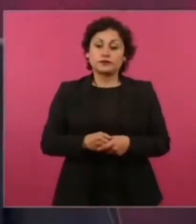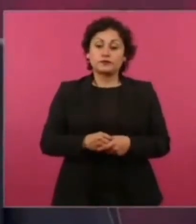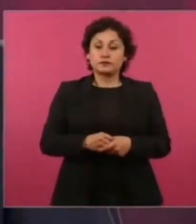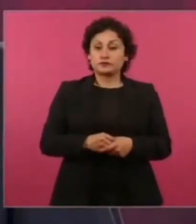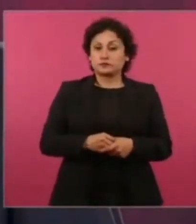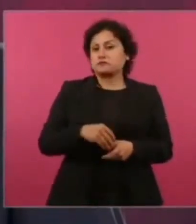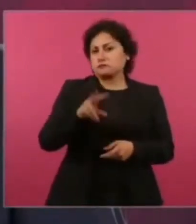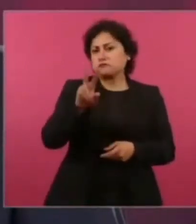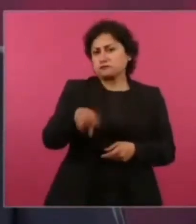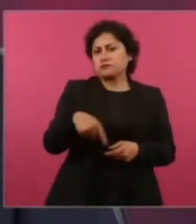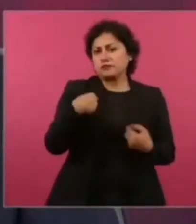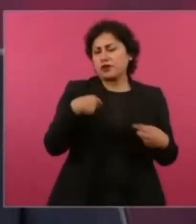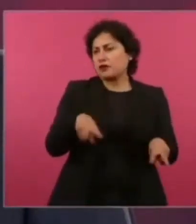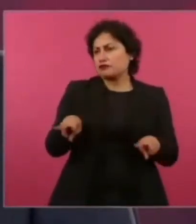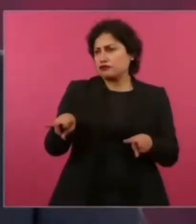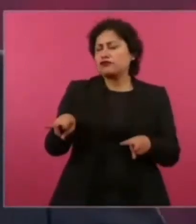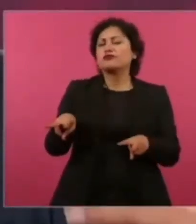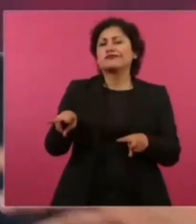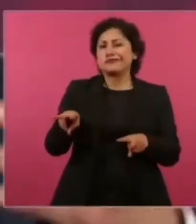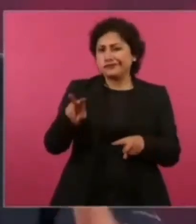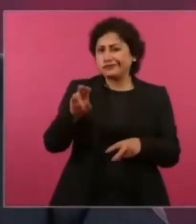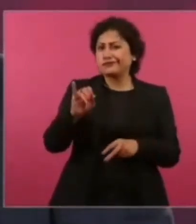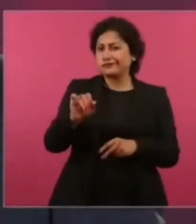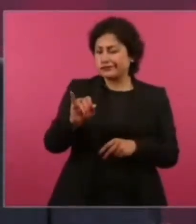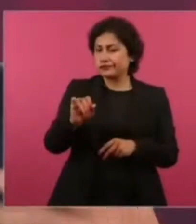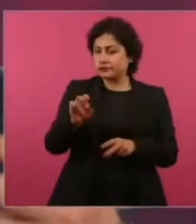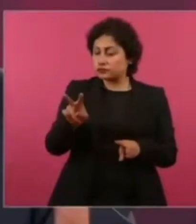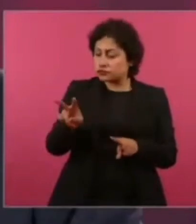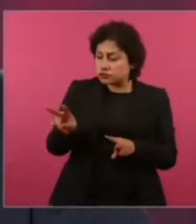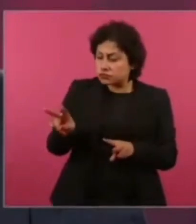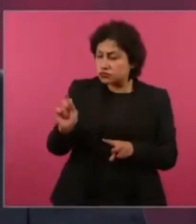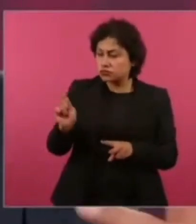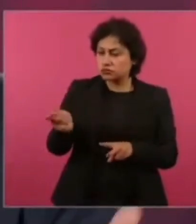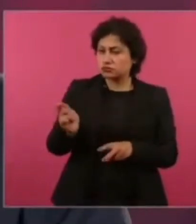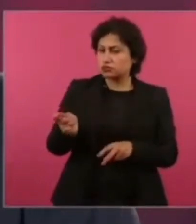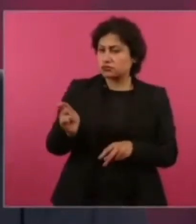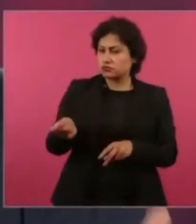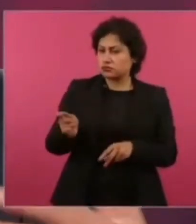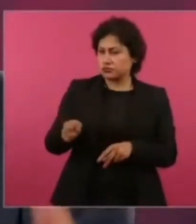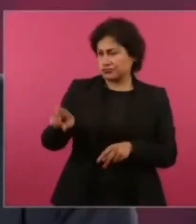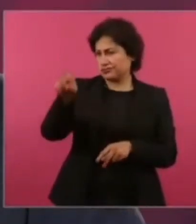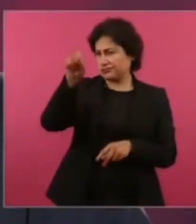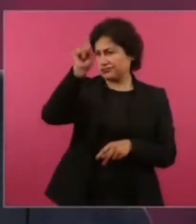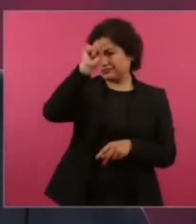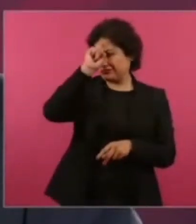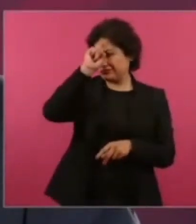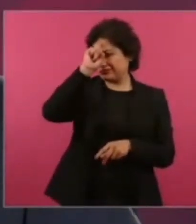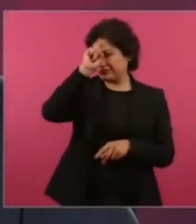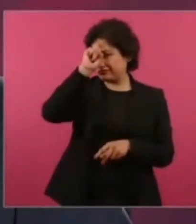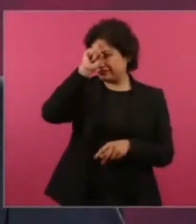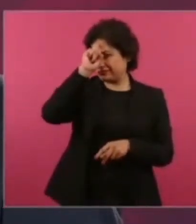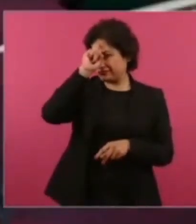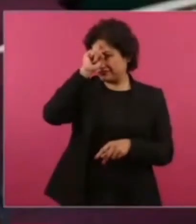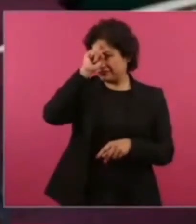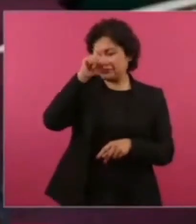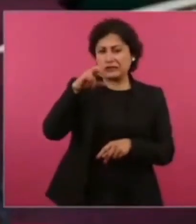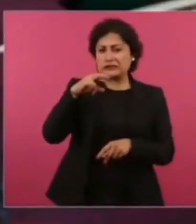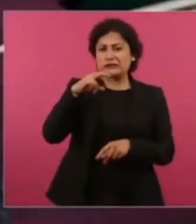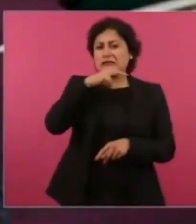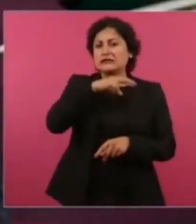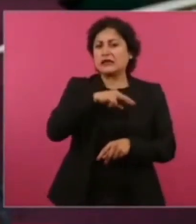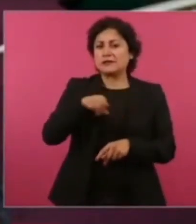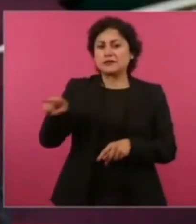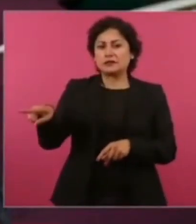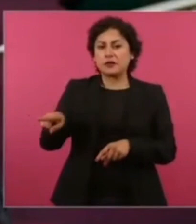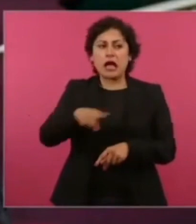me llama la atención de que de inmediato empiezan a repartir